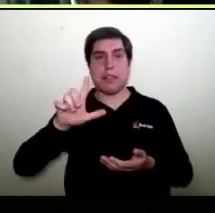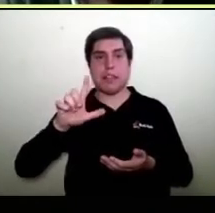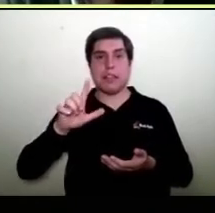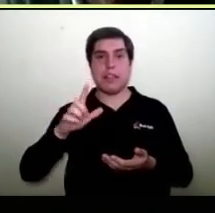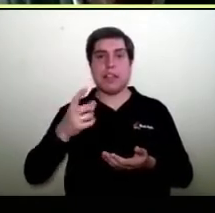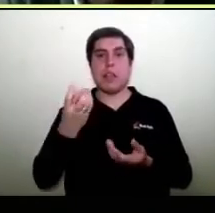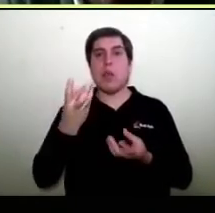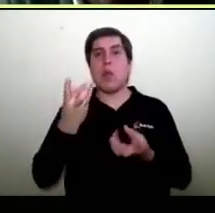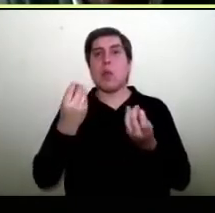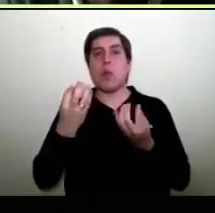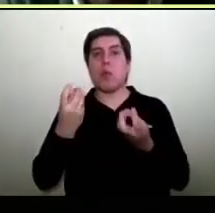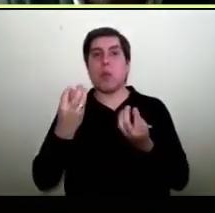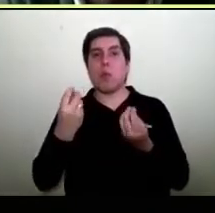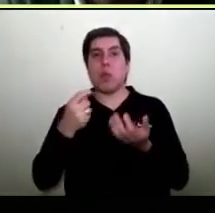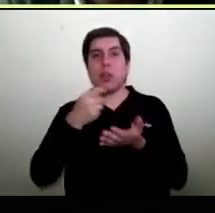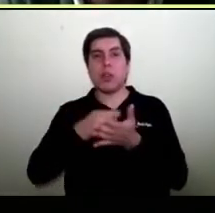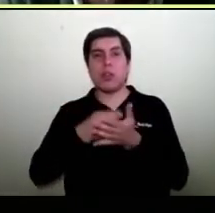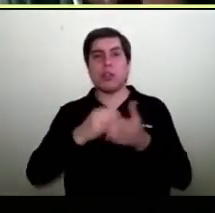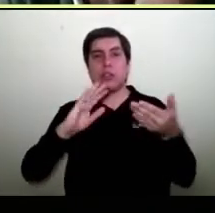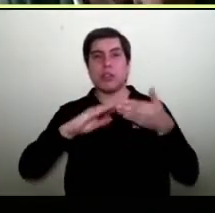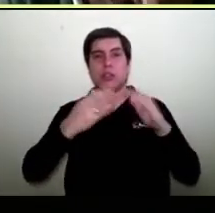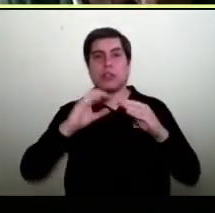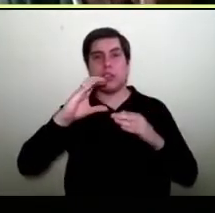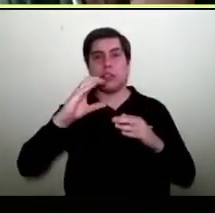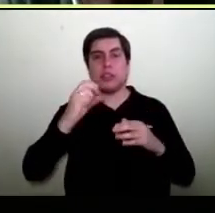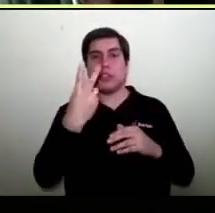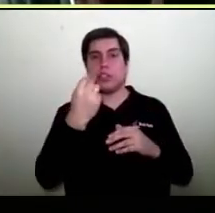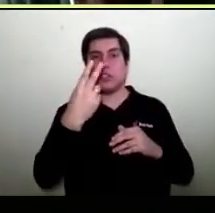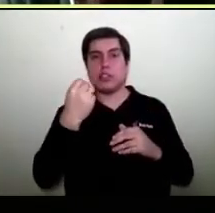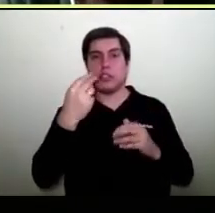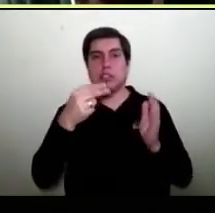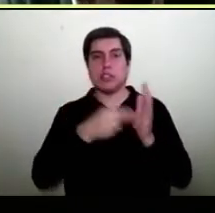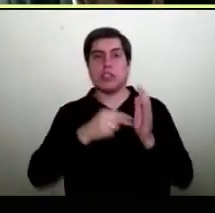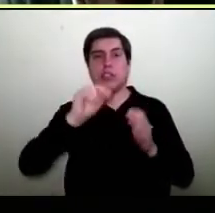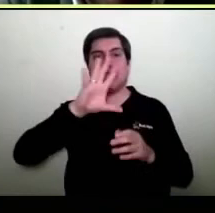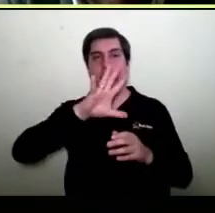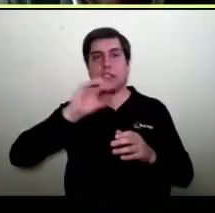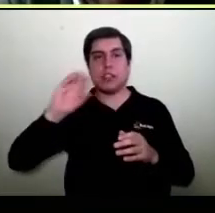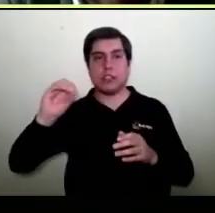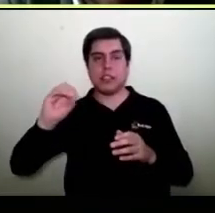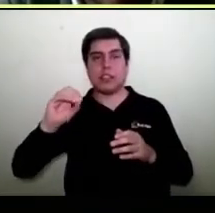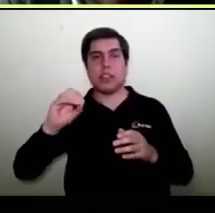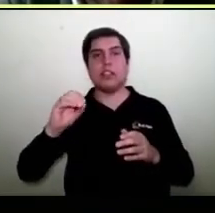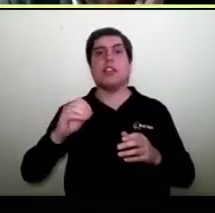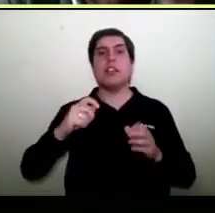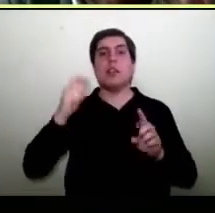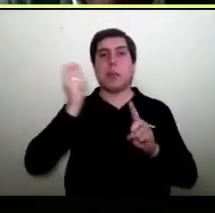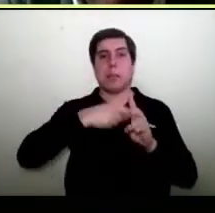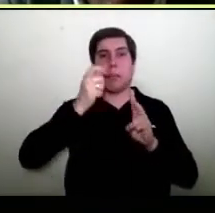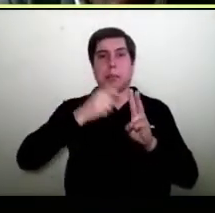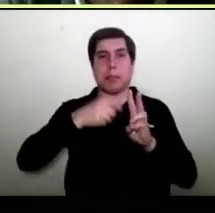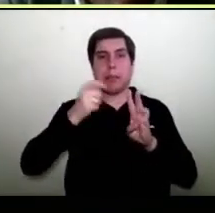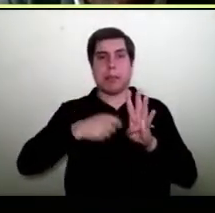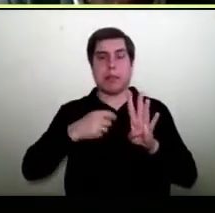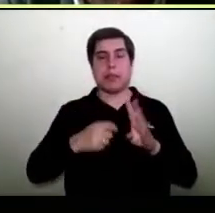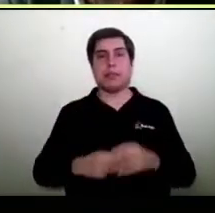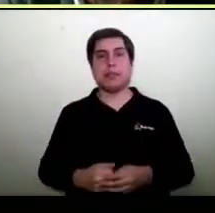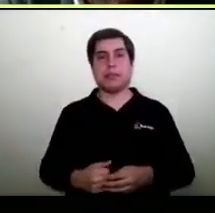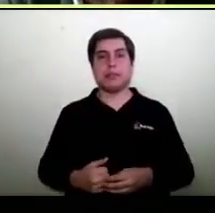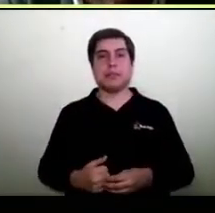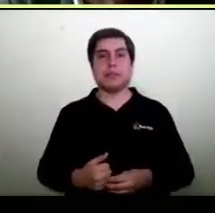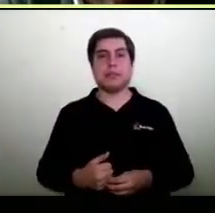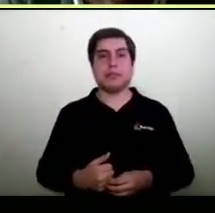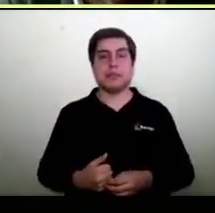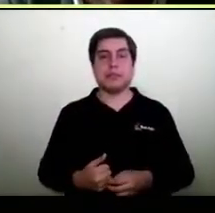el valor de la membresía? De Comunidad C vale 12.500 pesos el mes o 66.000 pesos el semestre, la puede ver ahí